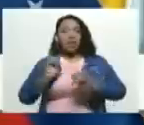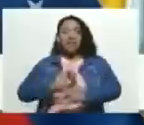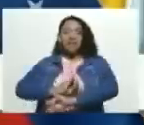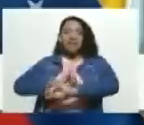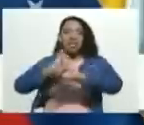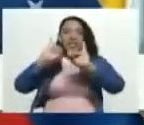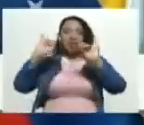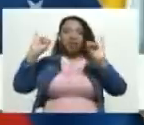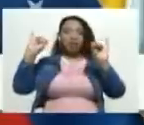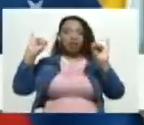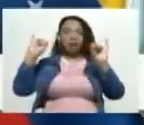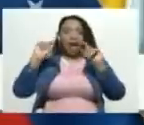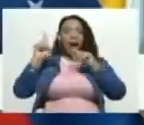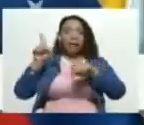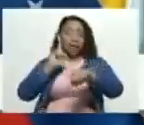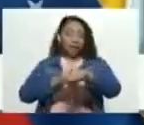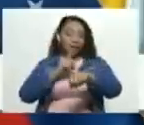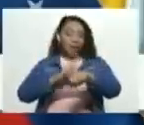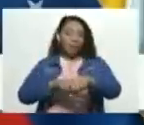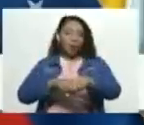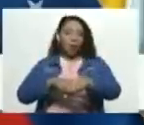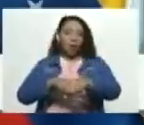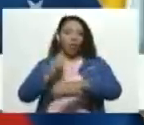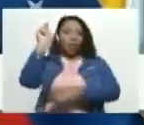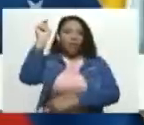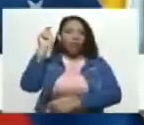ese periodo parlamentario,